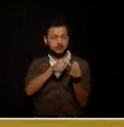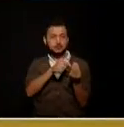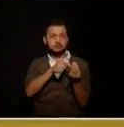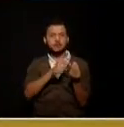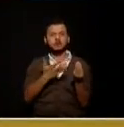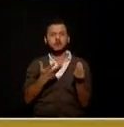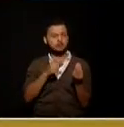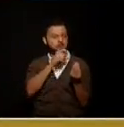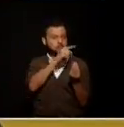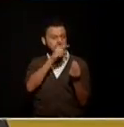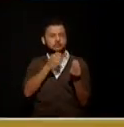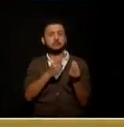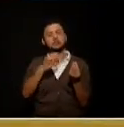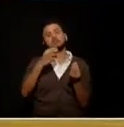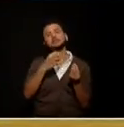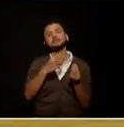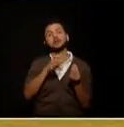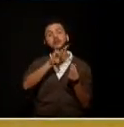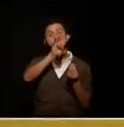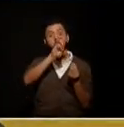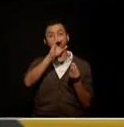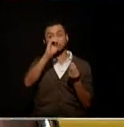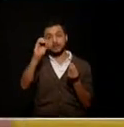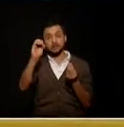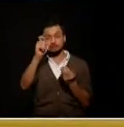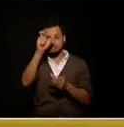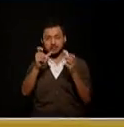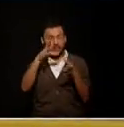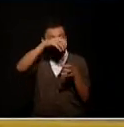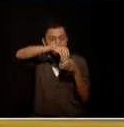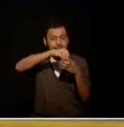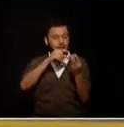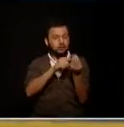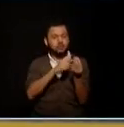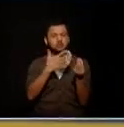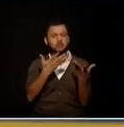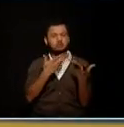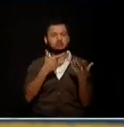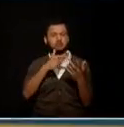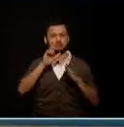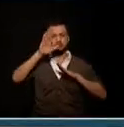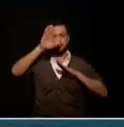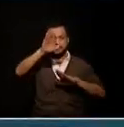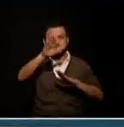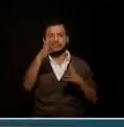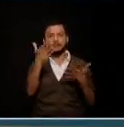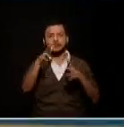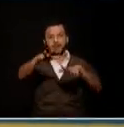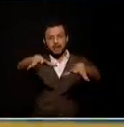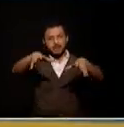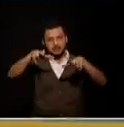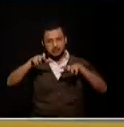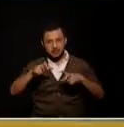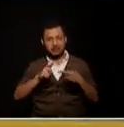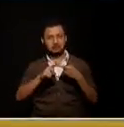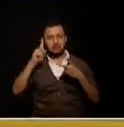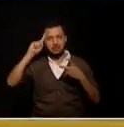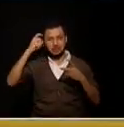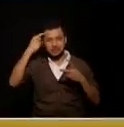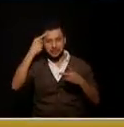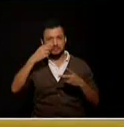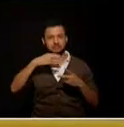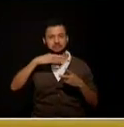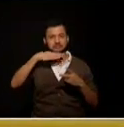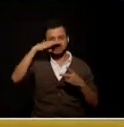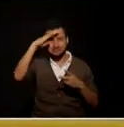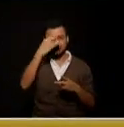candidatos entre los cuales hay 40 candidatos alcaldías listas a consejo asamblea y este gobernador durante las últimas décadas